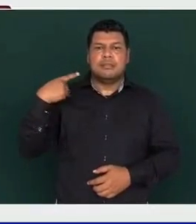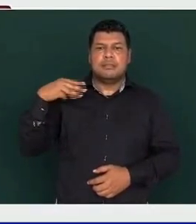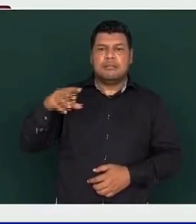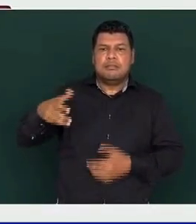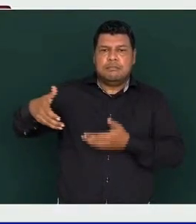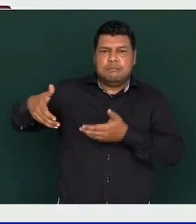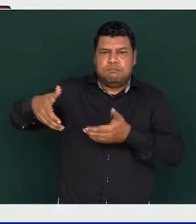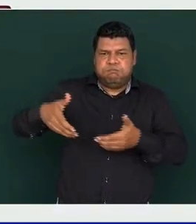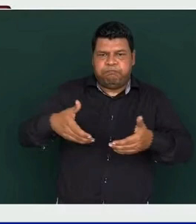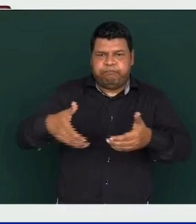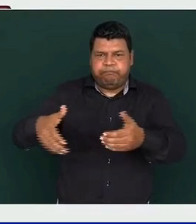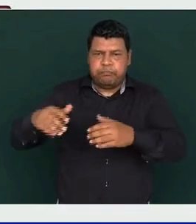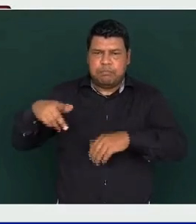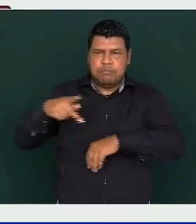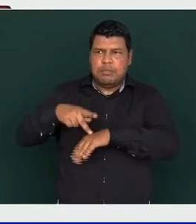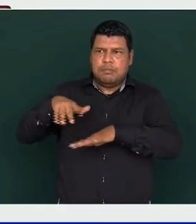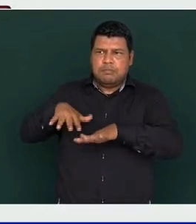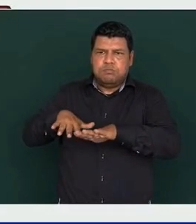camino pavimentado